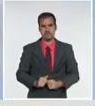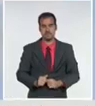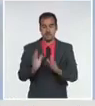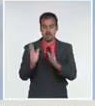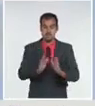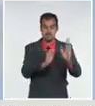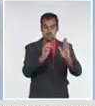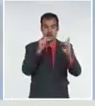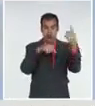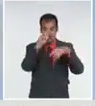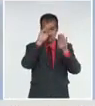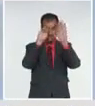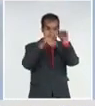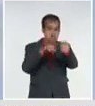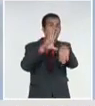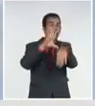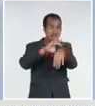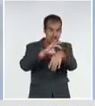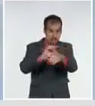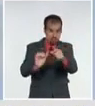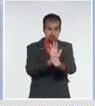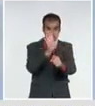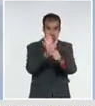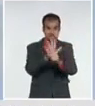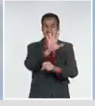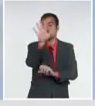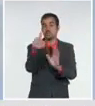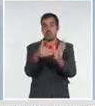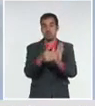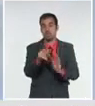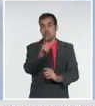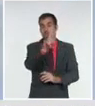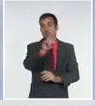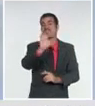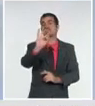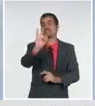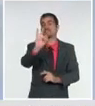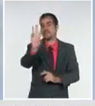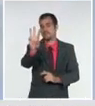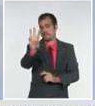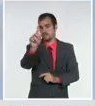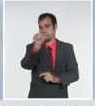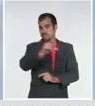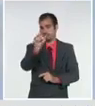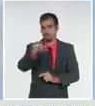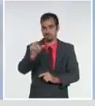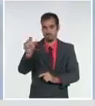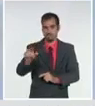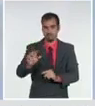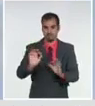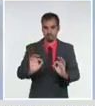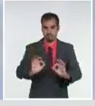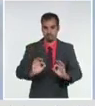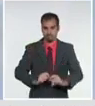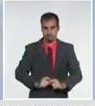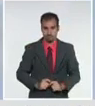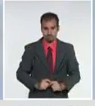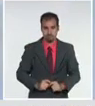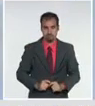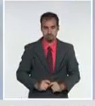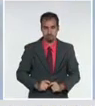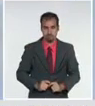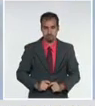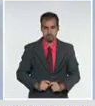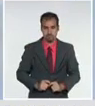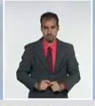activos a 5.273. Estamos hablando por encima de